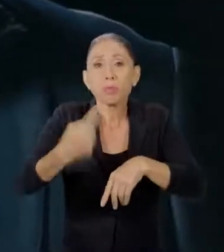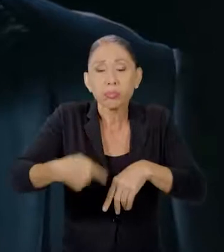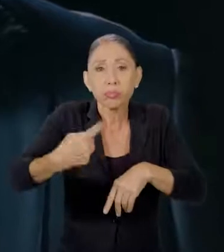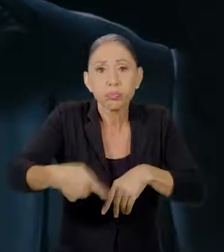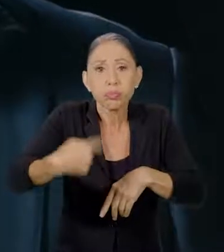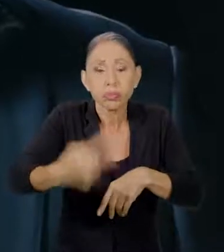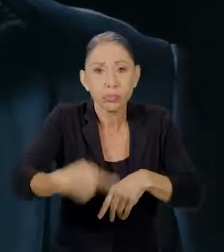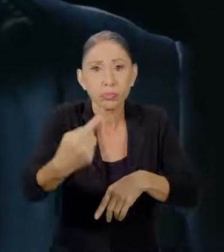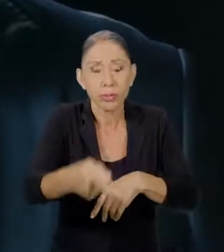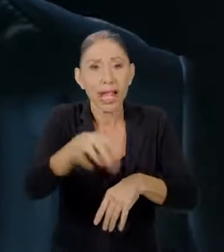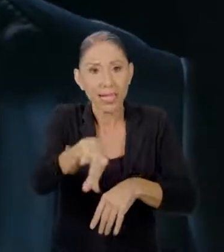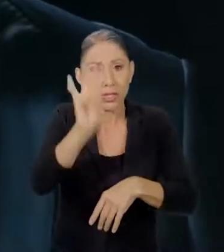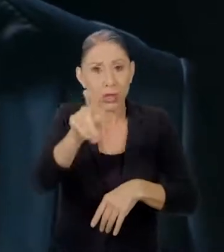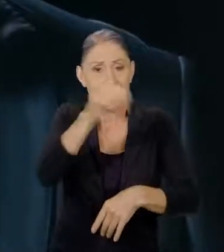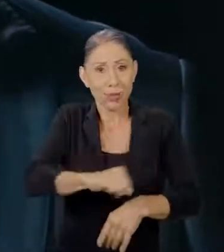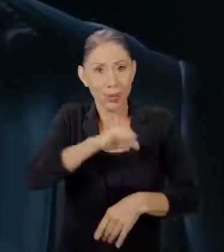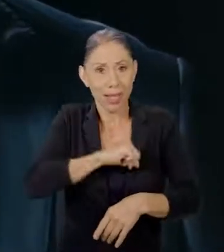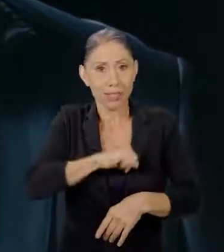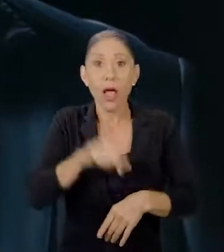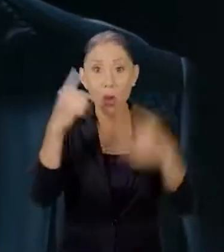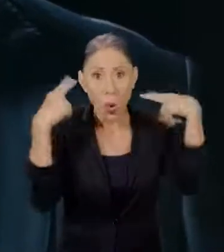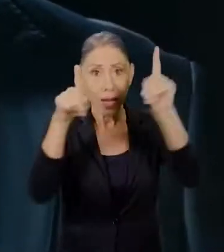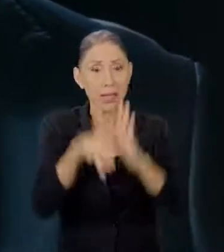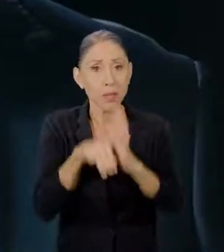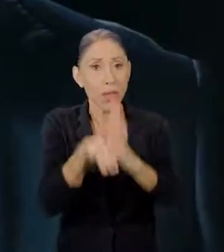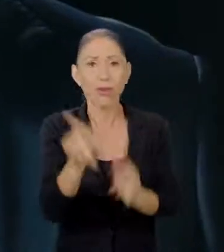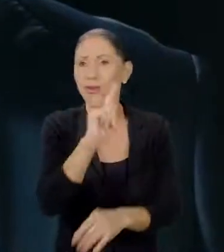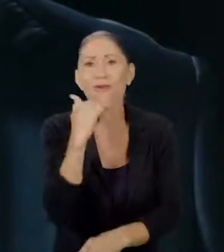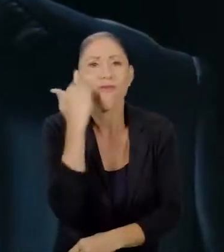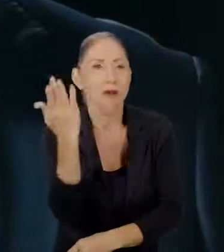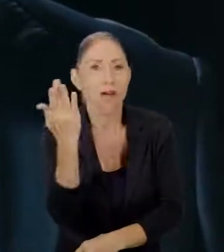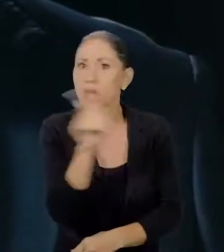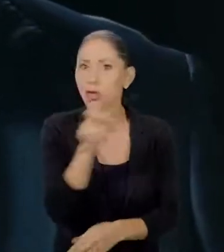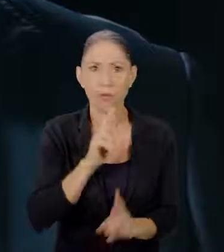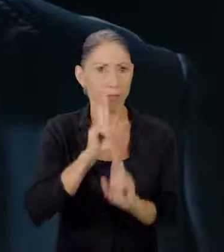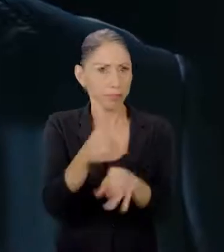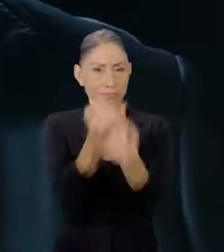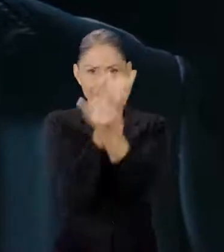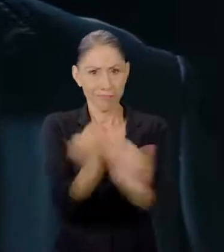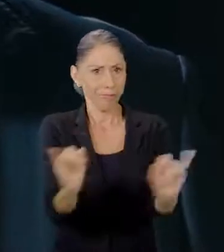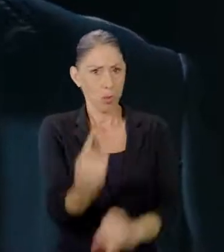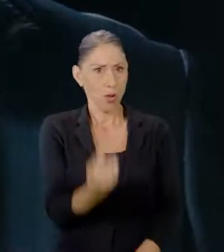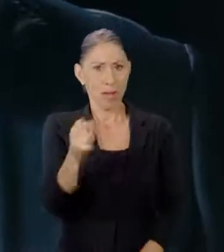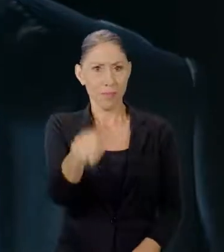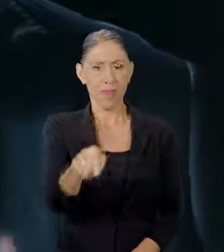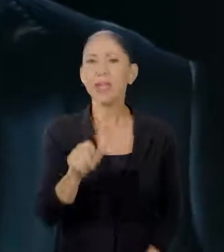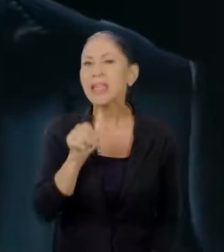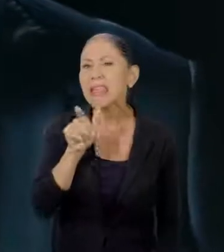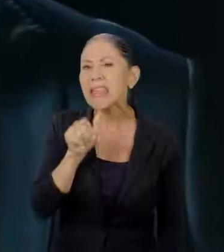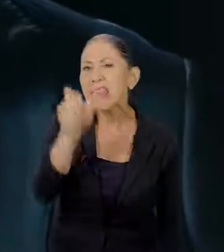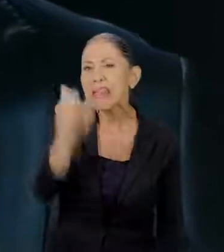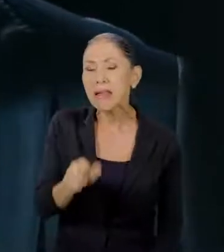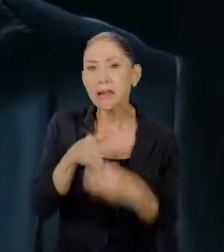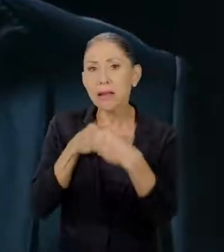autoridades. Alcanzar este modelo no fue sencillo ni producto únicamente de la independencia. ¿Quién